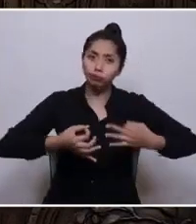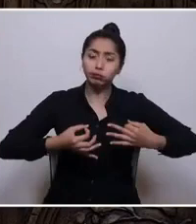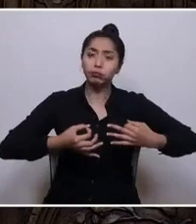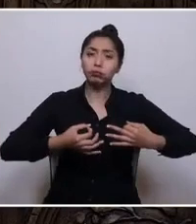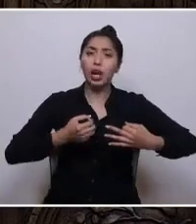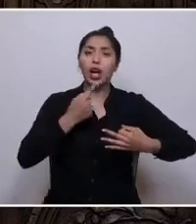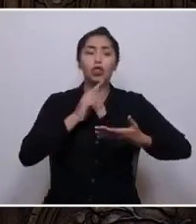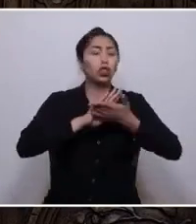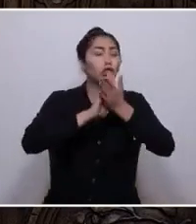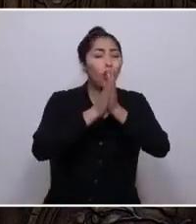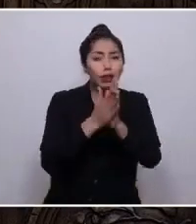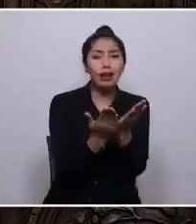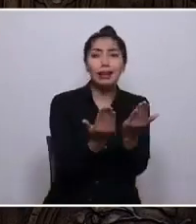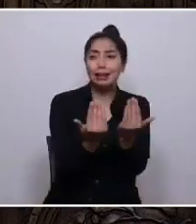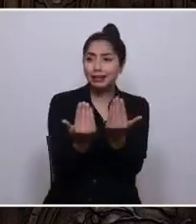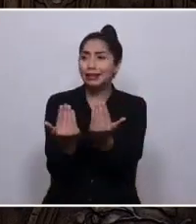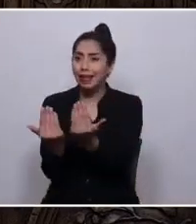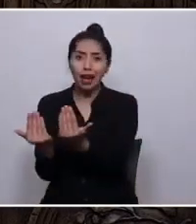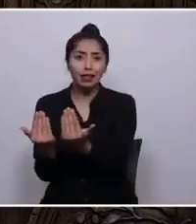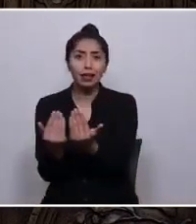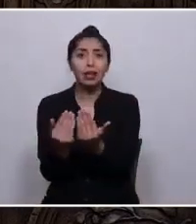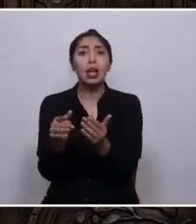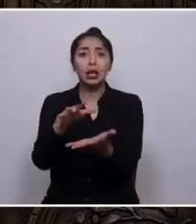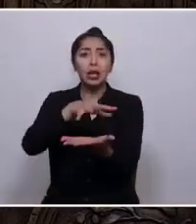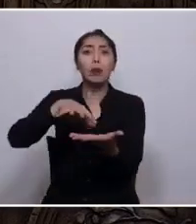demandas que el pueblo ha fijado.